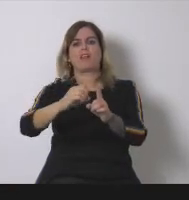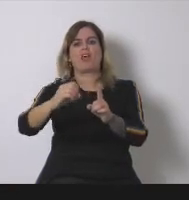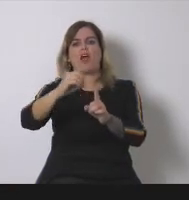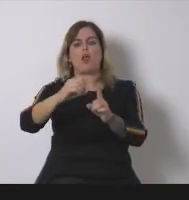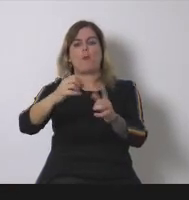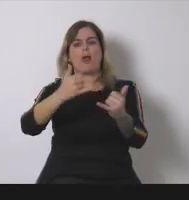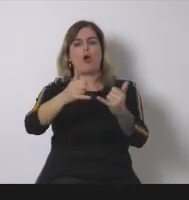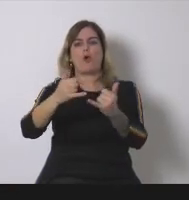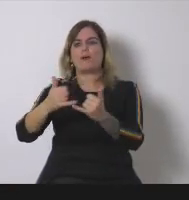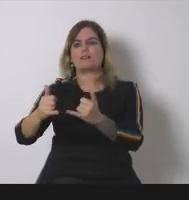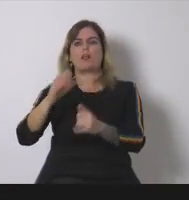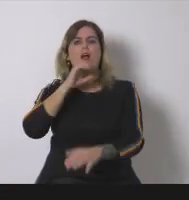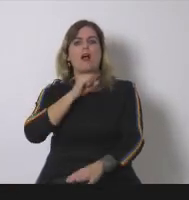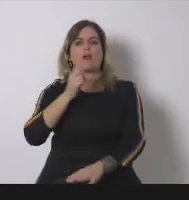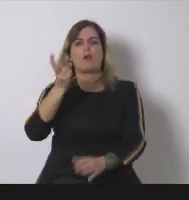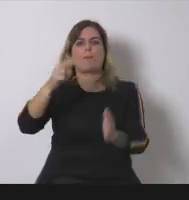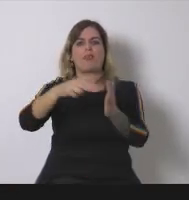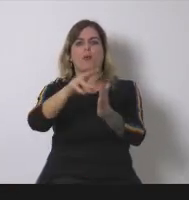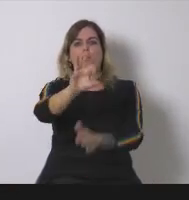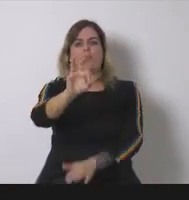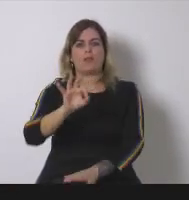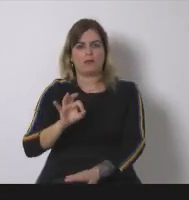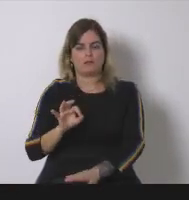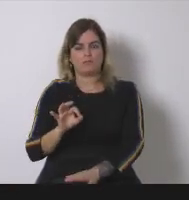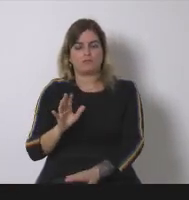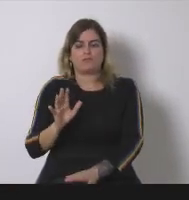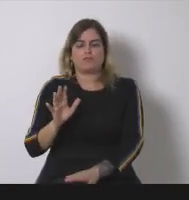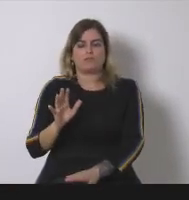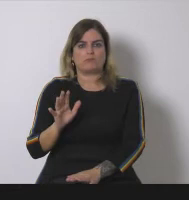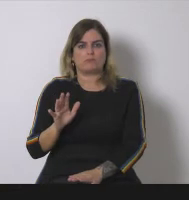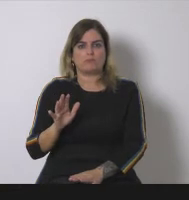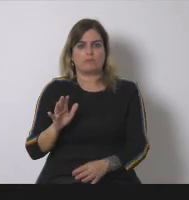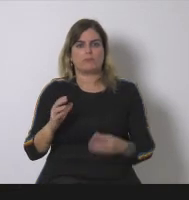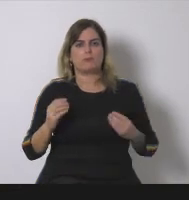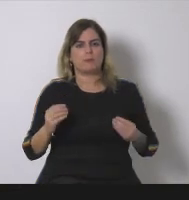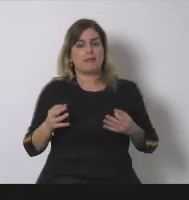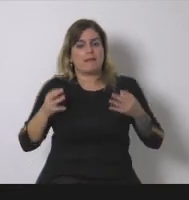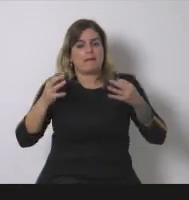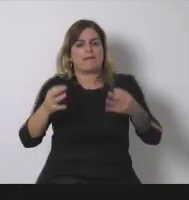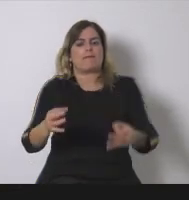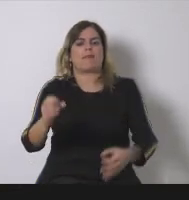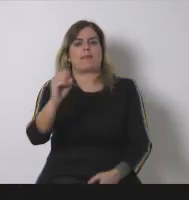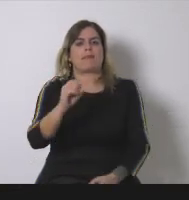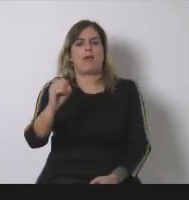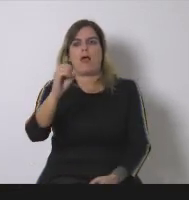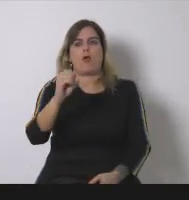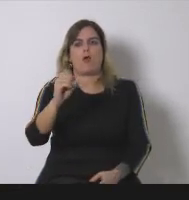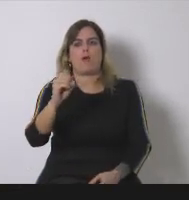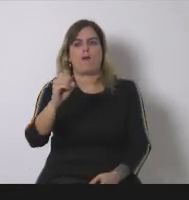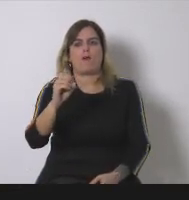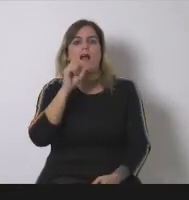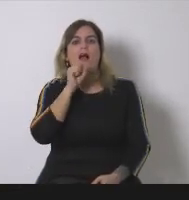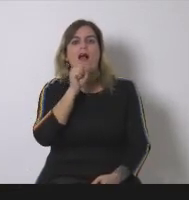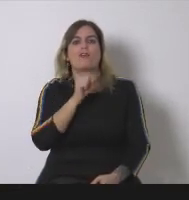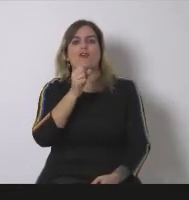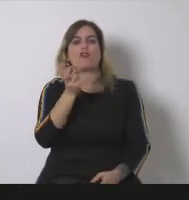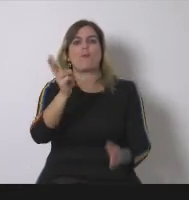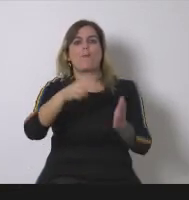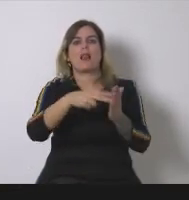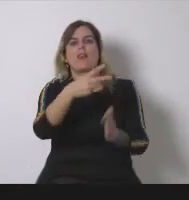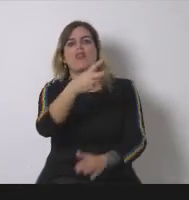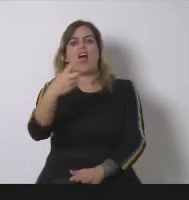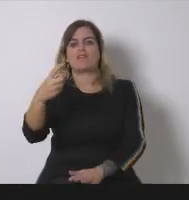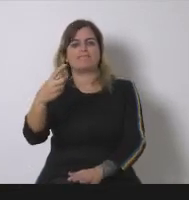hecho es que no vale con llegar al cero de emisiones de hecho en 2100 porque hay un efecto acumulado y si se reduce demasiado tarde